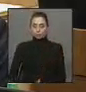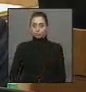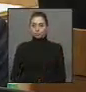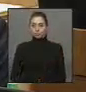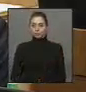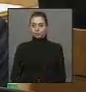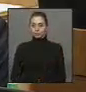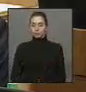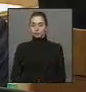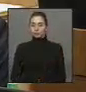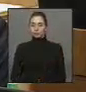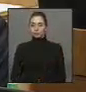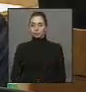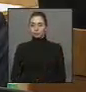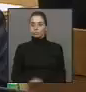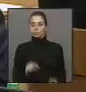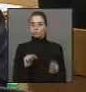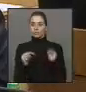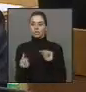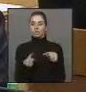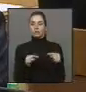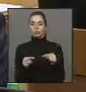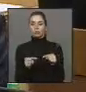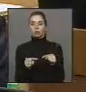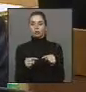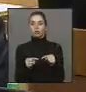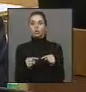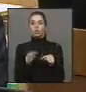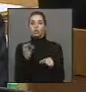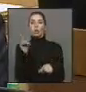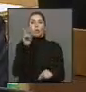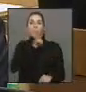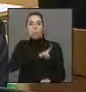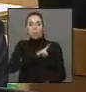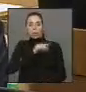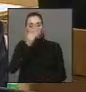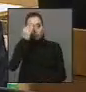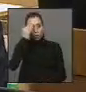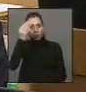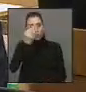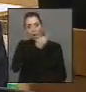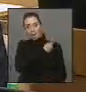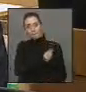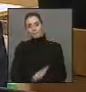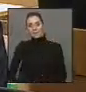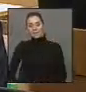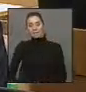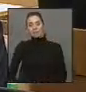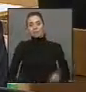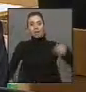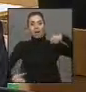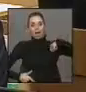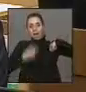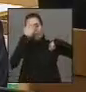en el sentido de la discusión, cómo se genera el último día del gobierno de la Presidenta del 2010, en marzo,